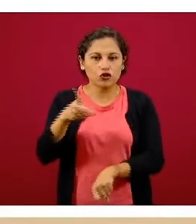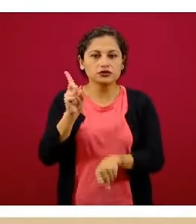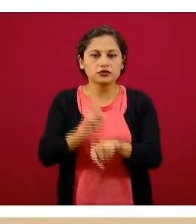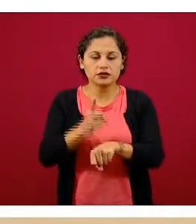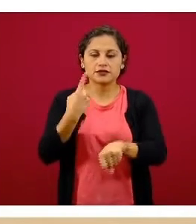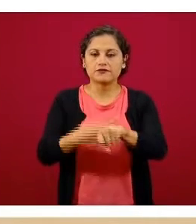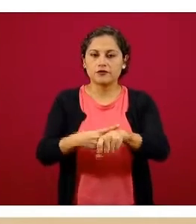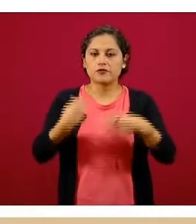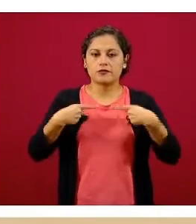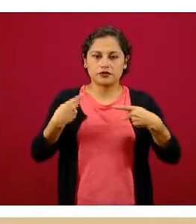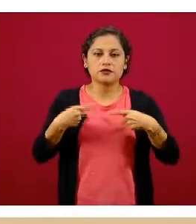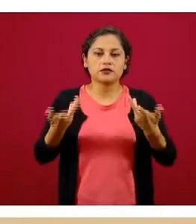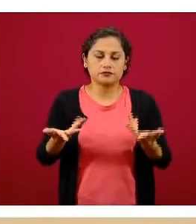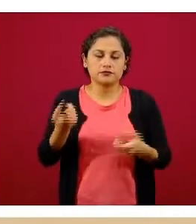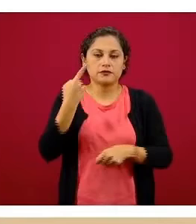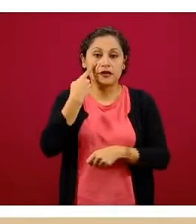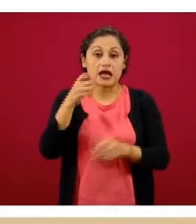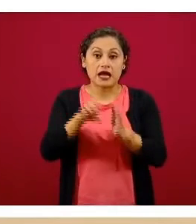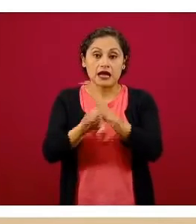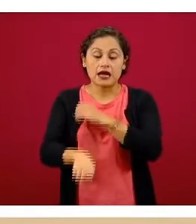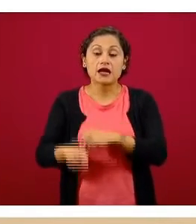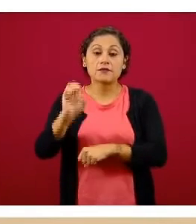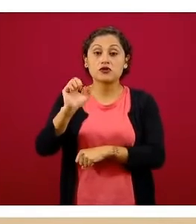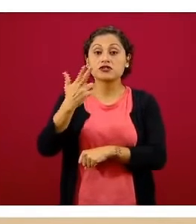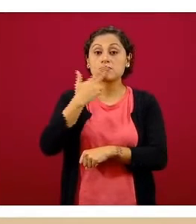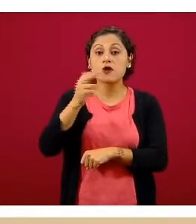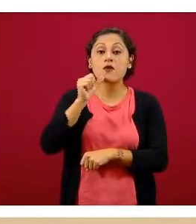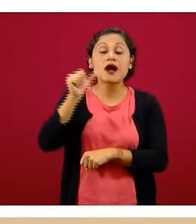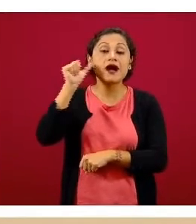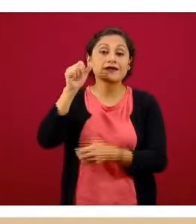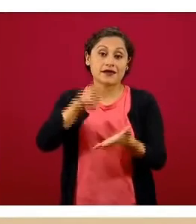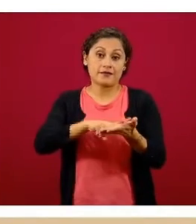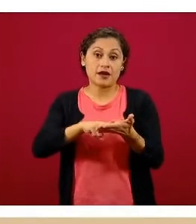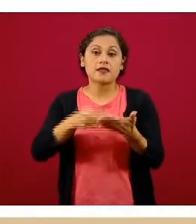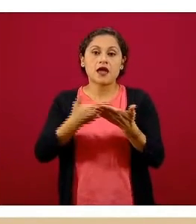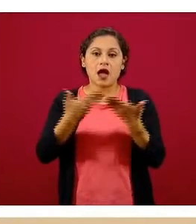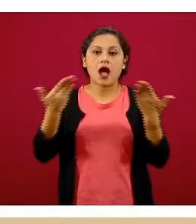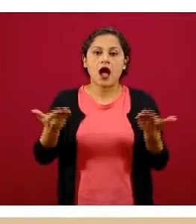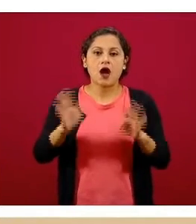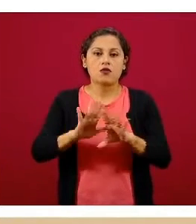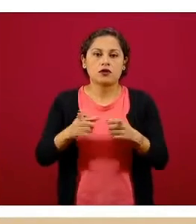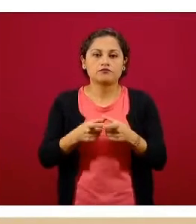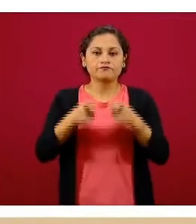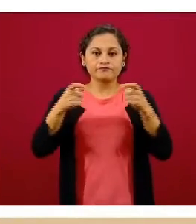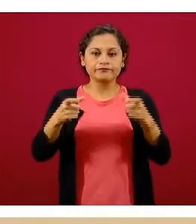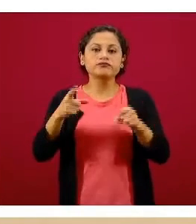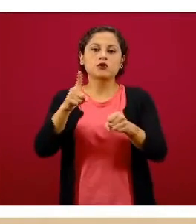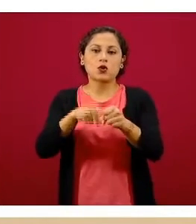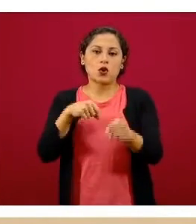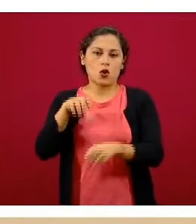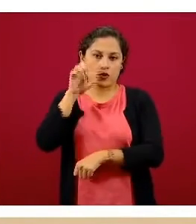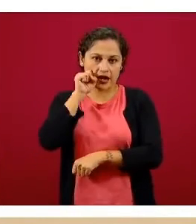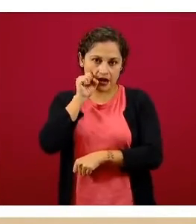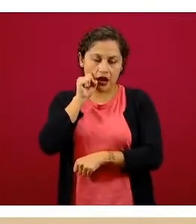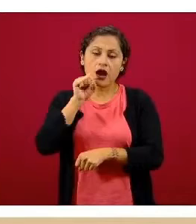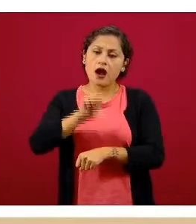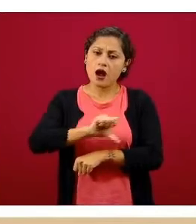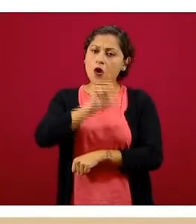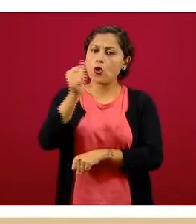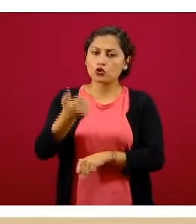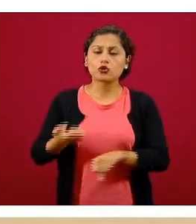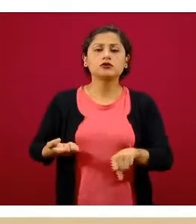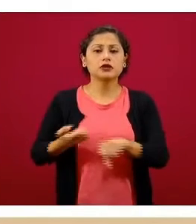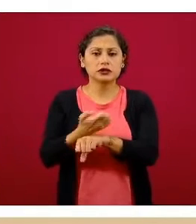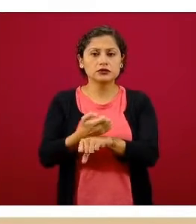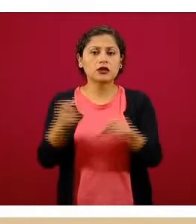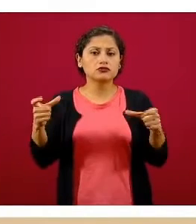Por poner sólo un ejemplo, ayer Chihuahua era verde, ahora está en naranja, quiere decir que incrementó, pero así también otros estados podrán ir